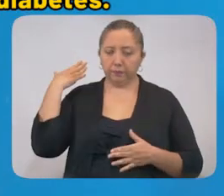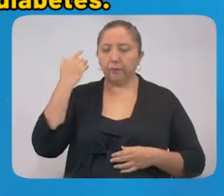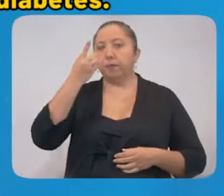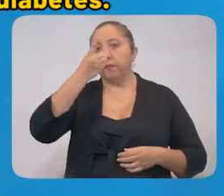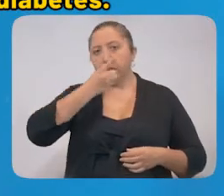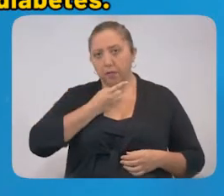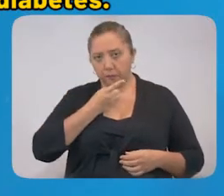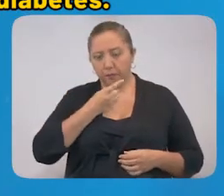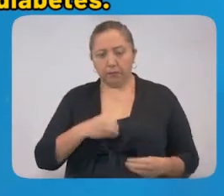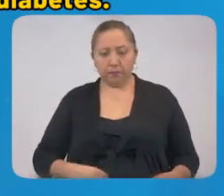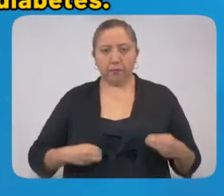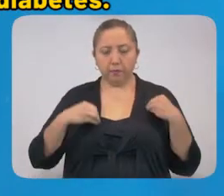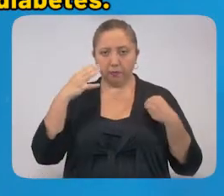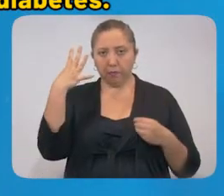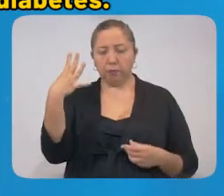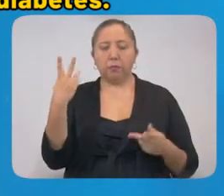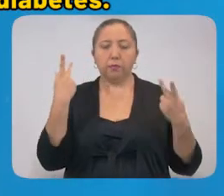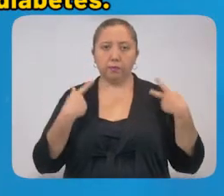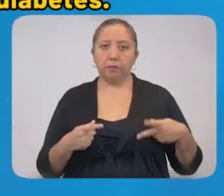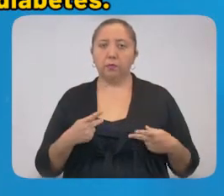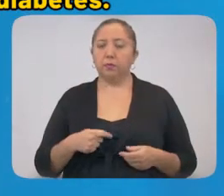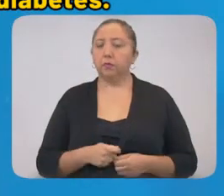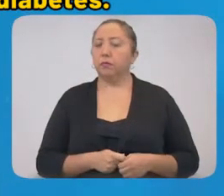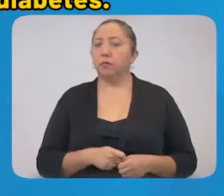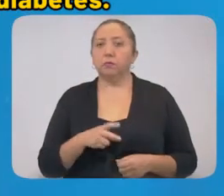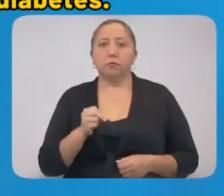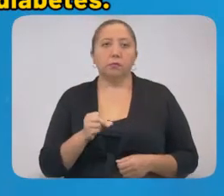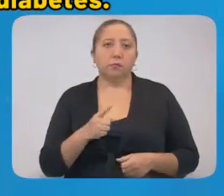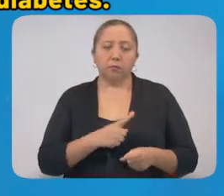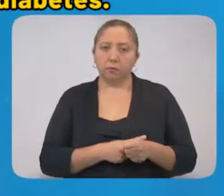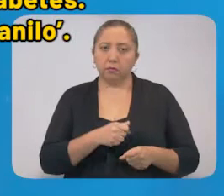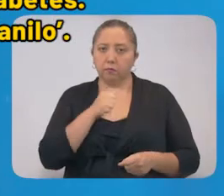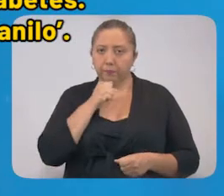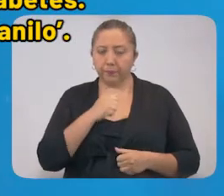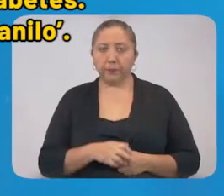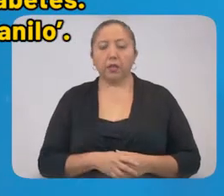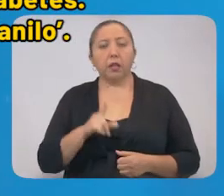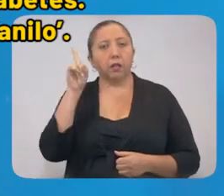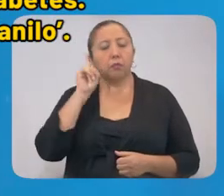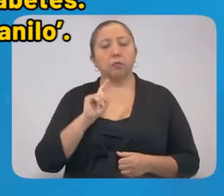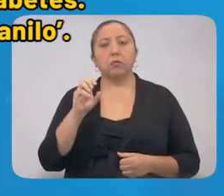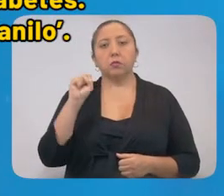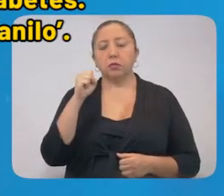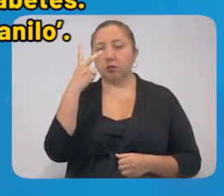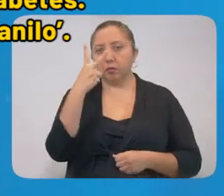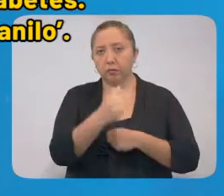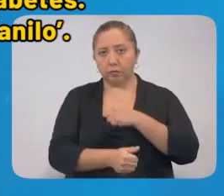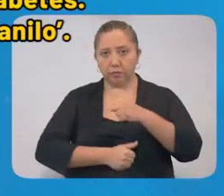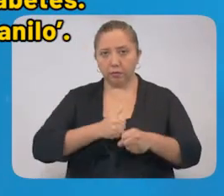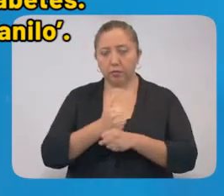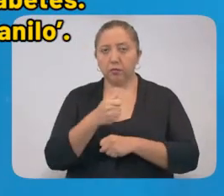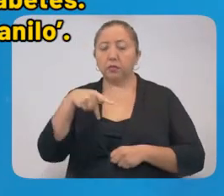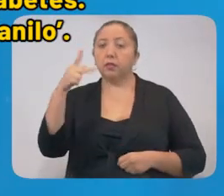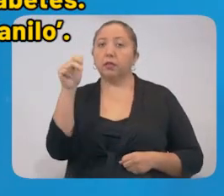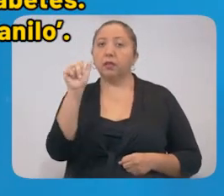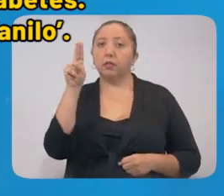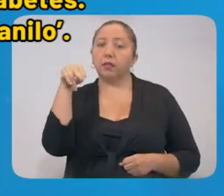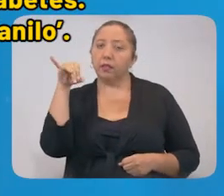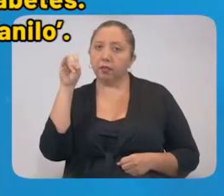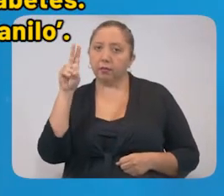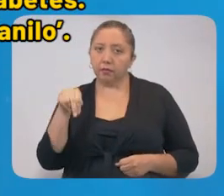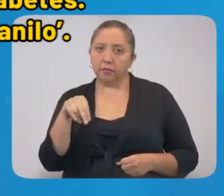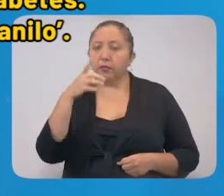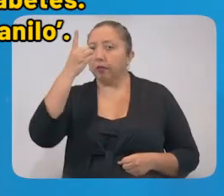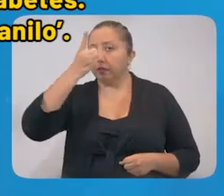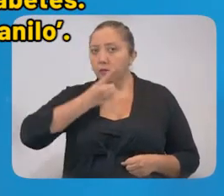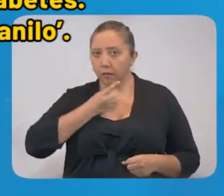diabetes, vivía con 4 personas que no tienen síntomas. Mujer de 62 años de Canasín, con hipertensión y